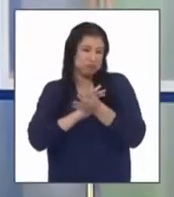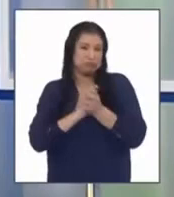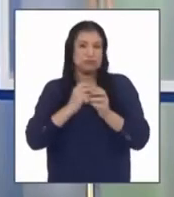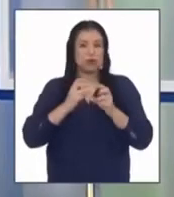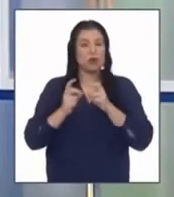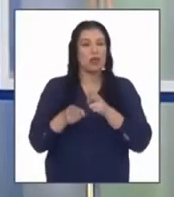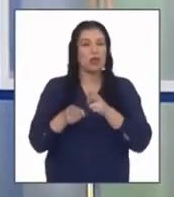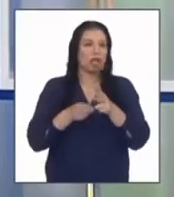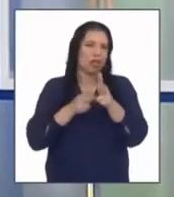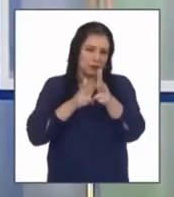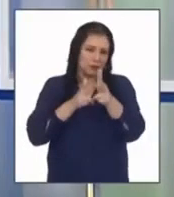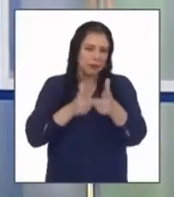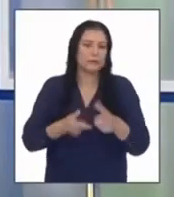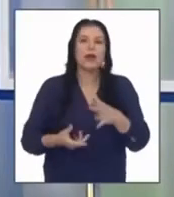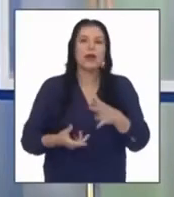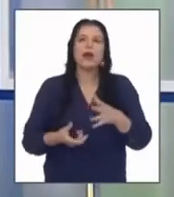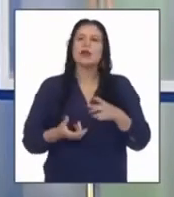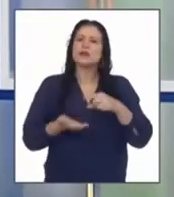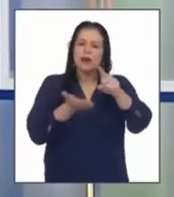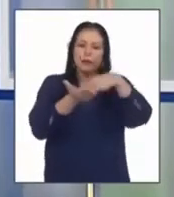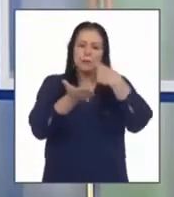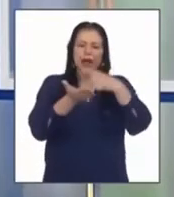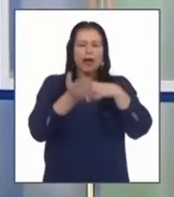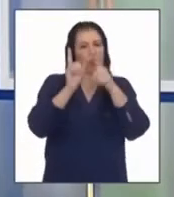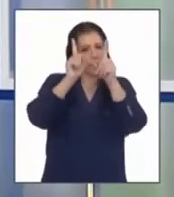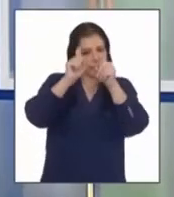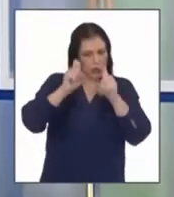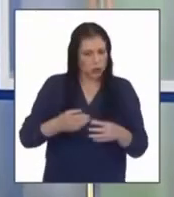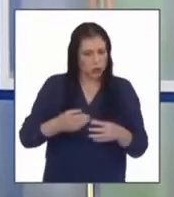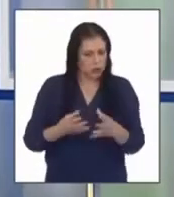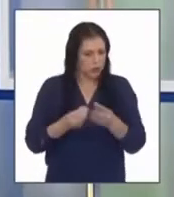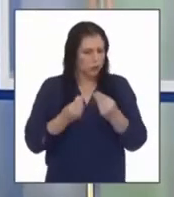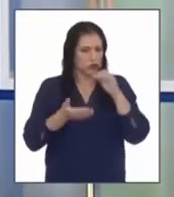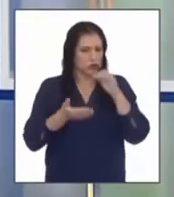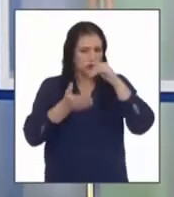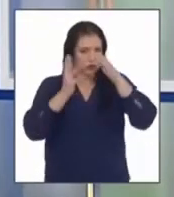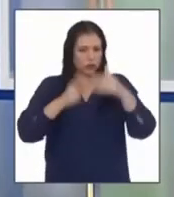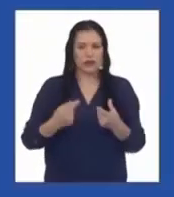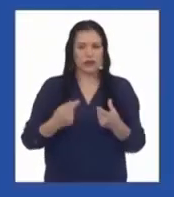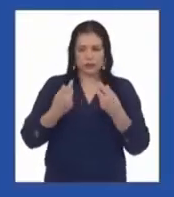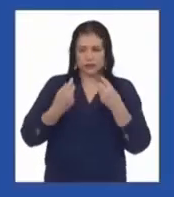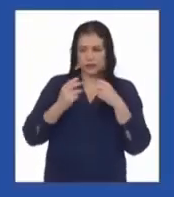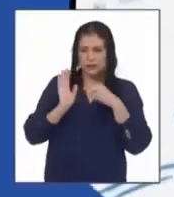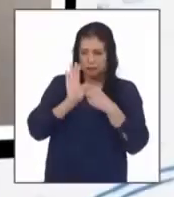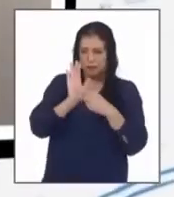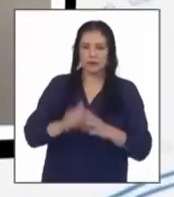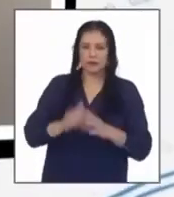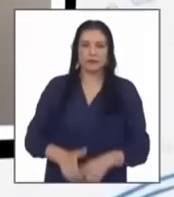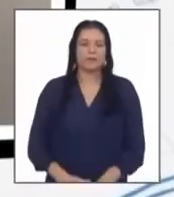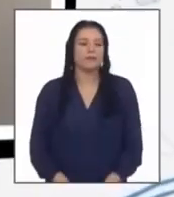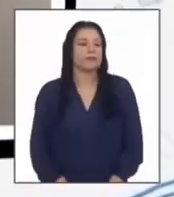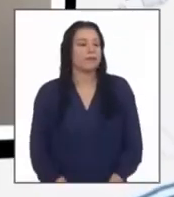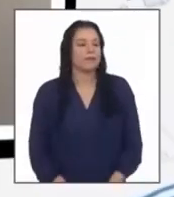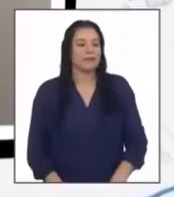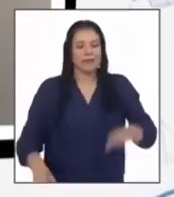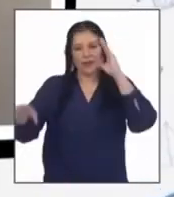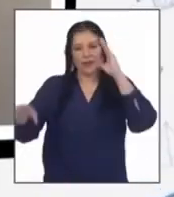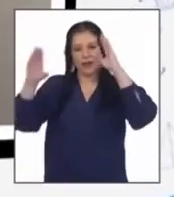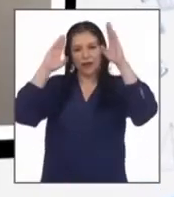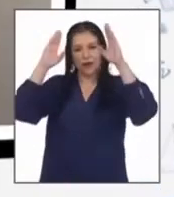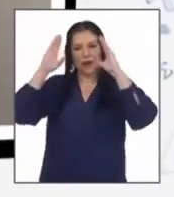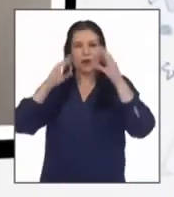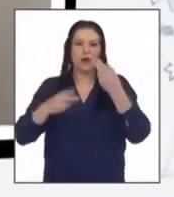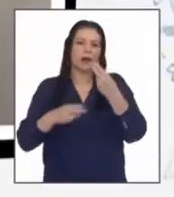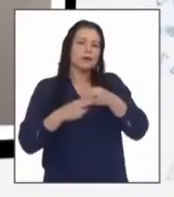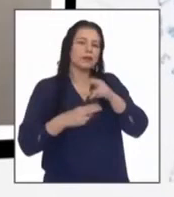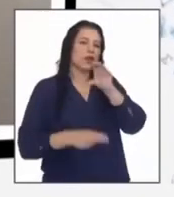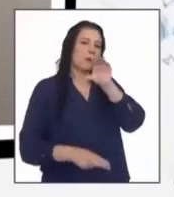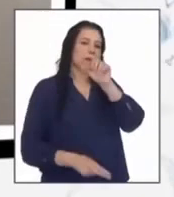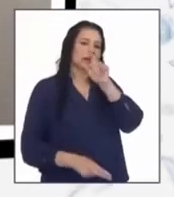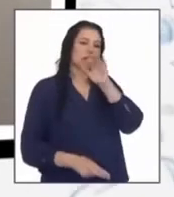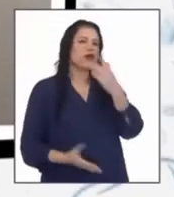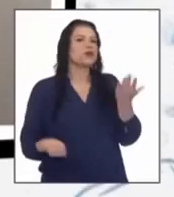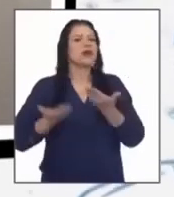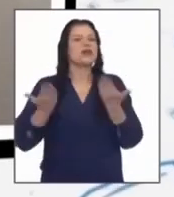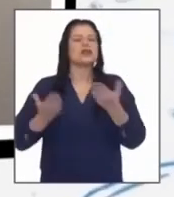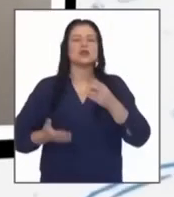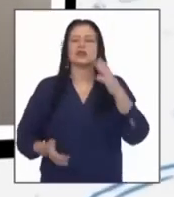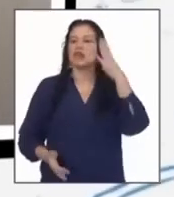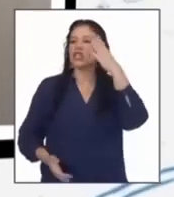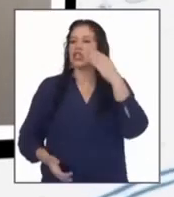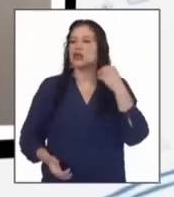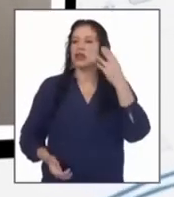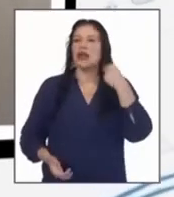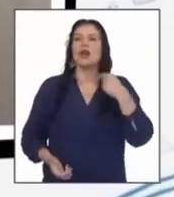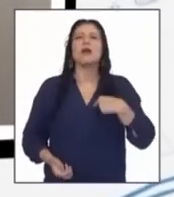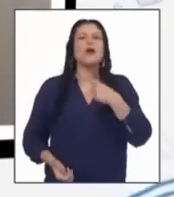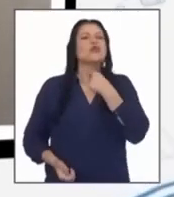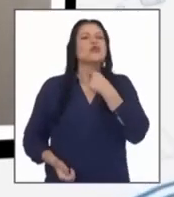enviado preguntas varios estudiantes aquí alguna de ellas hola soy claudia y soy de chiclayo y me